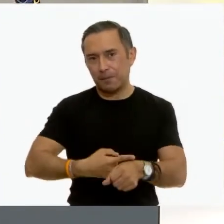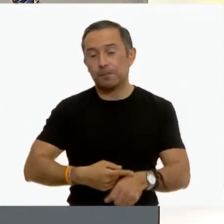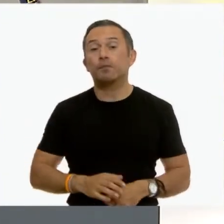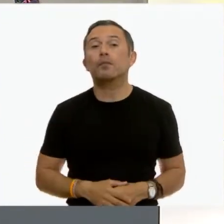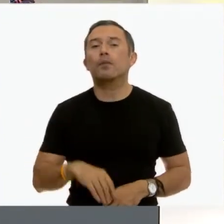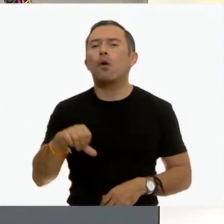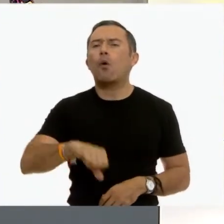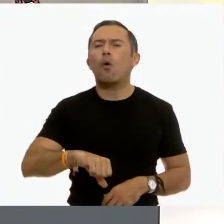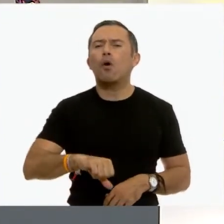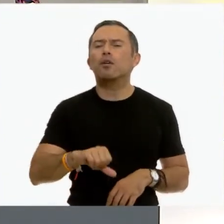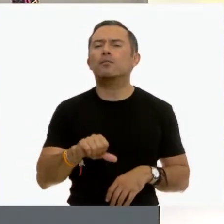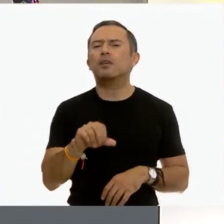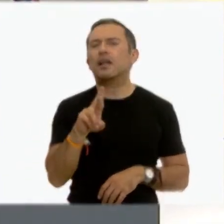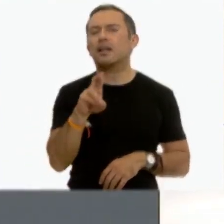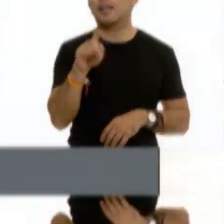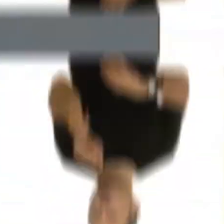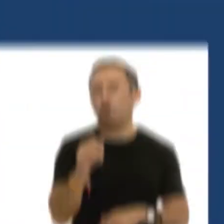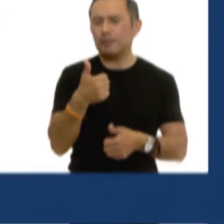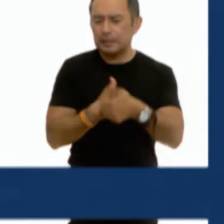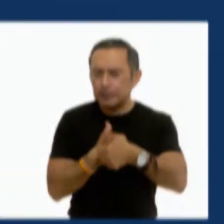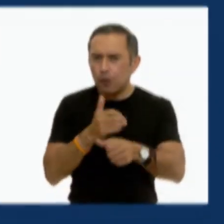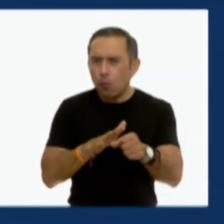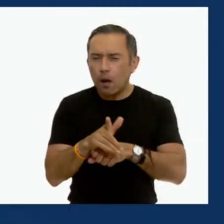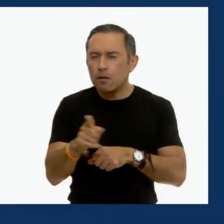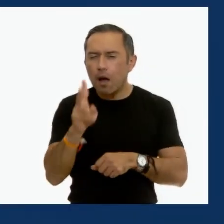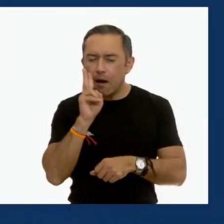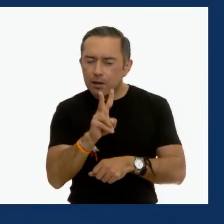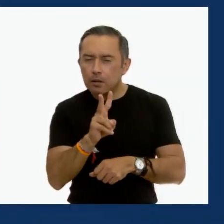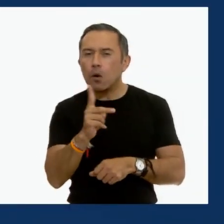Identifica los alimentos y bebidas que consumes.